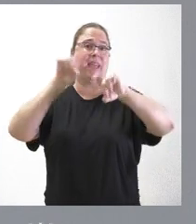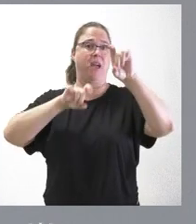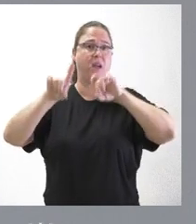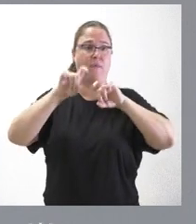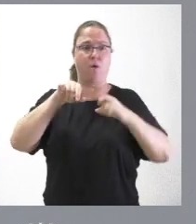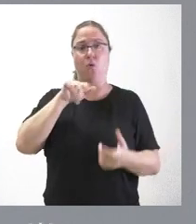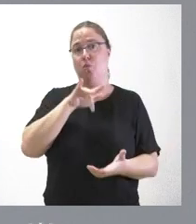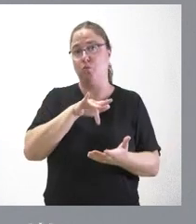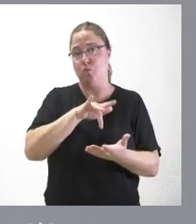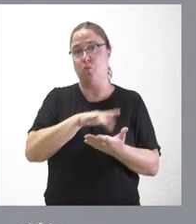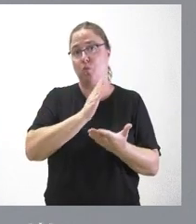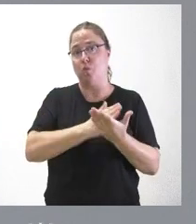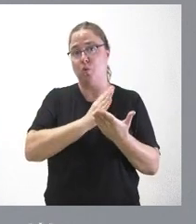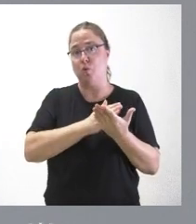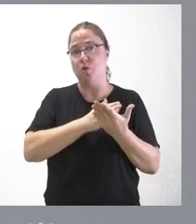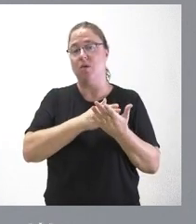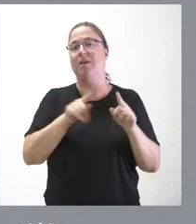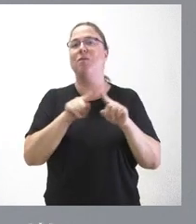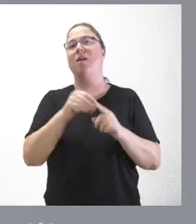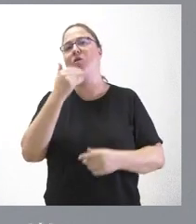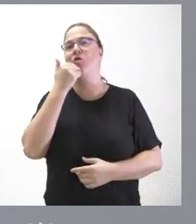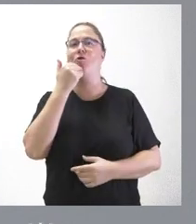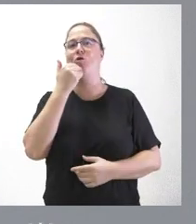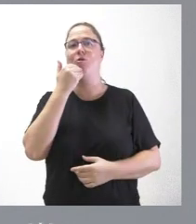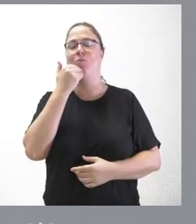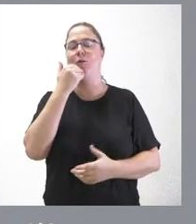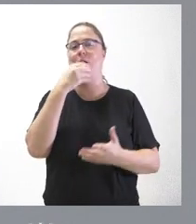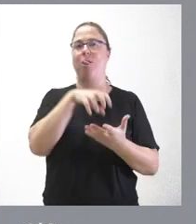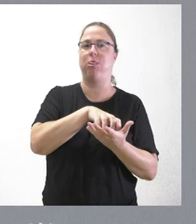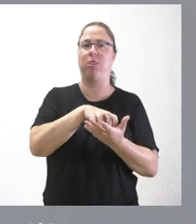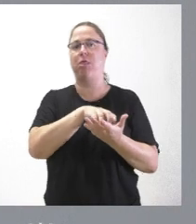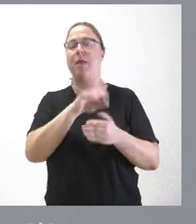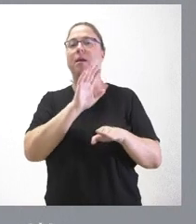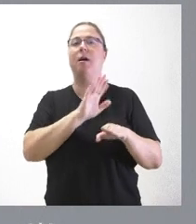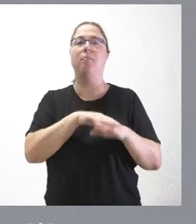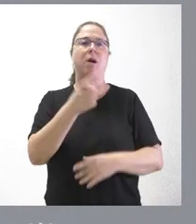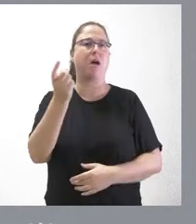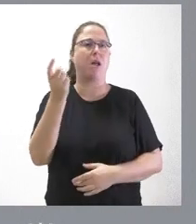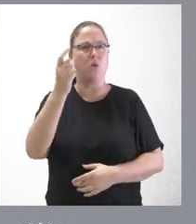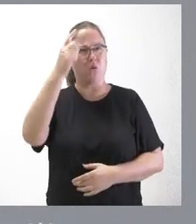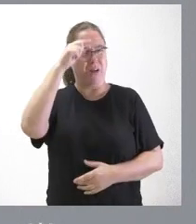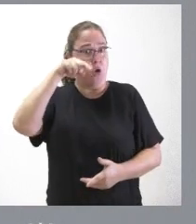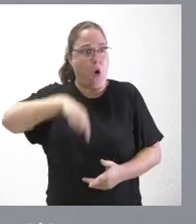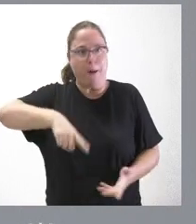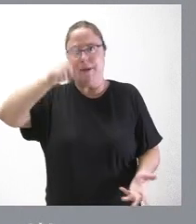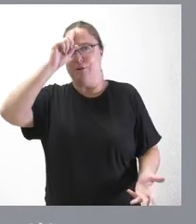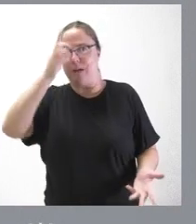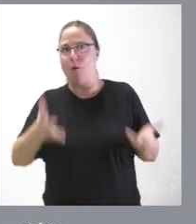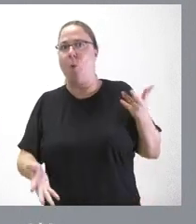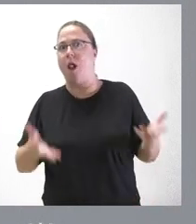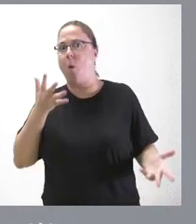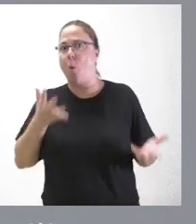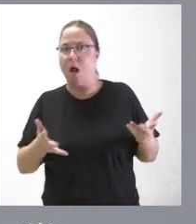que incurriría, como les digo, en un elemento de mucha inquietud para muchos alumnos que no sabrían todavía, a día de hoy, a qué modelo de EBAU